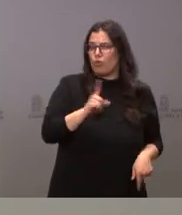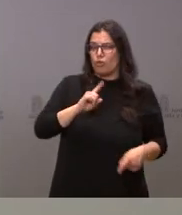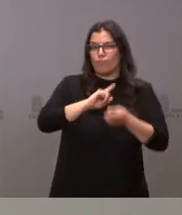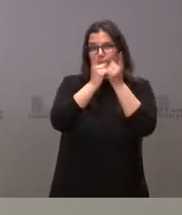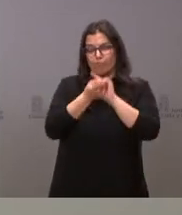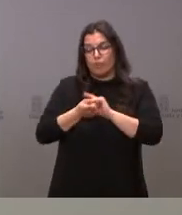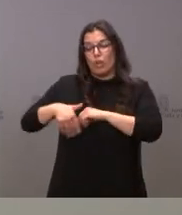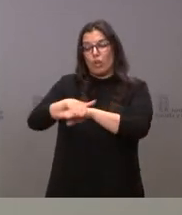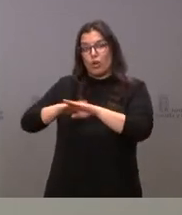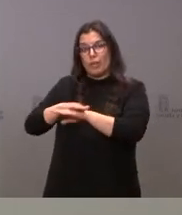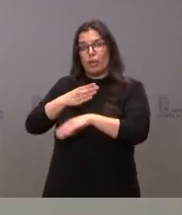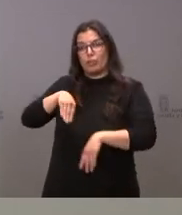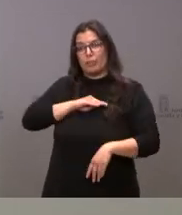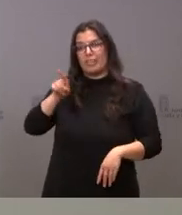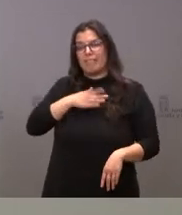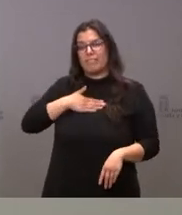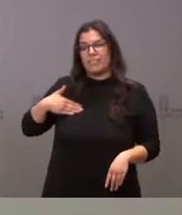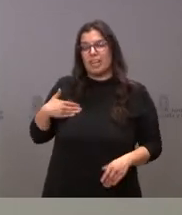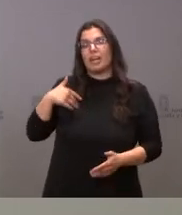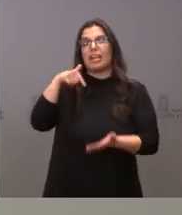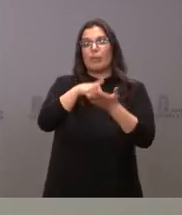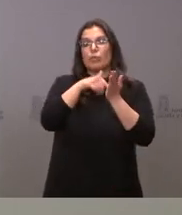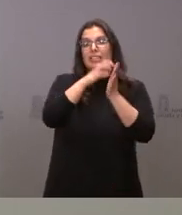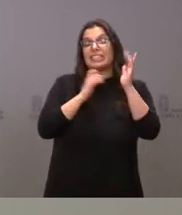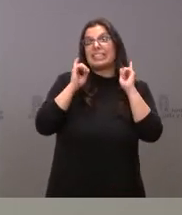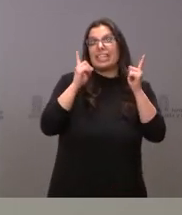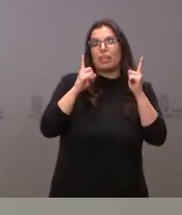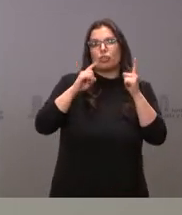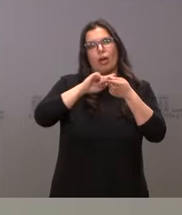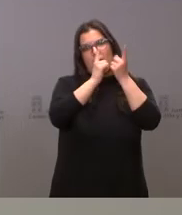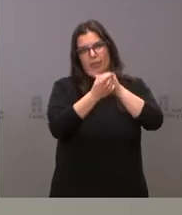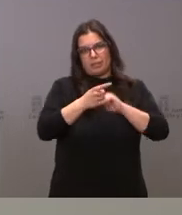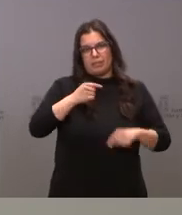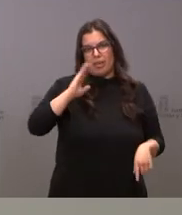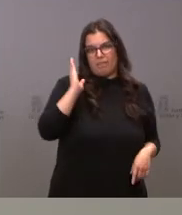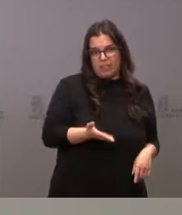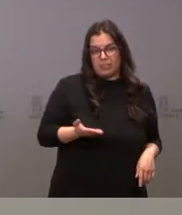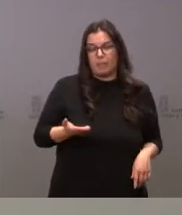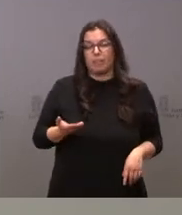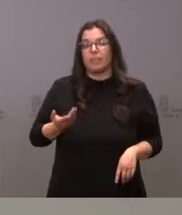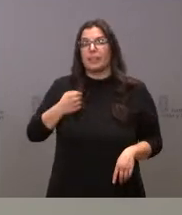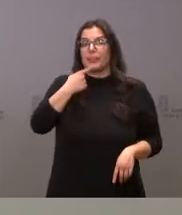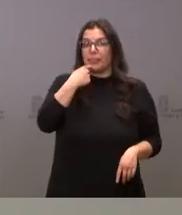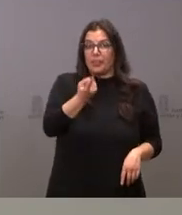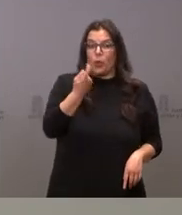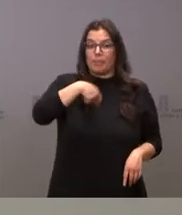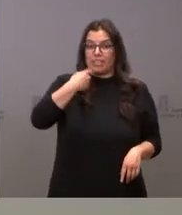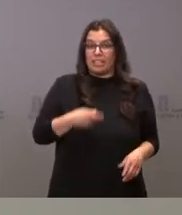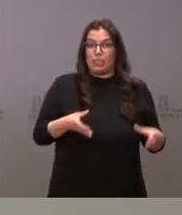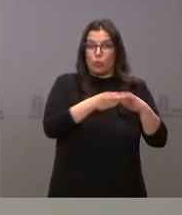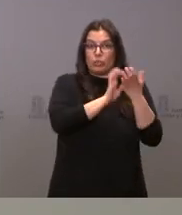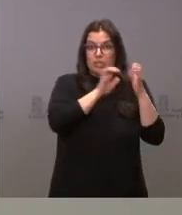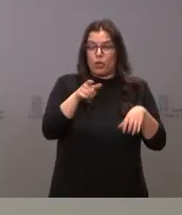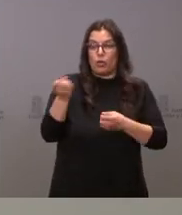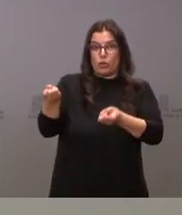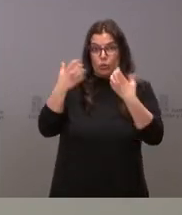es que esta bajada de impuestos de existir tuviera un impacto muy negativo. Les informo que el presidente de la Junta de Castilla y León nos ha